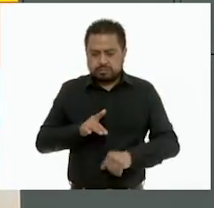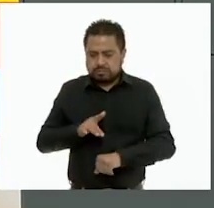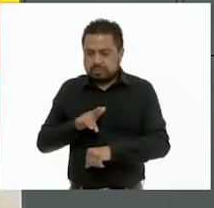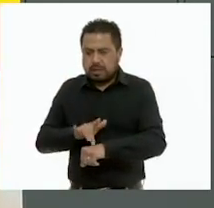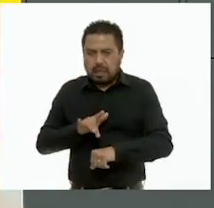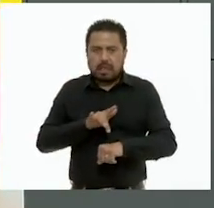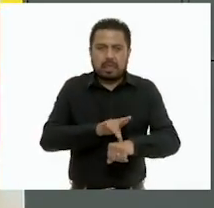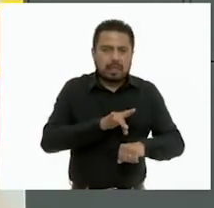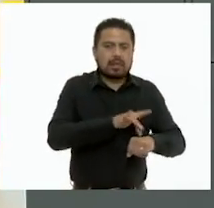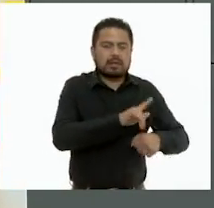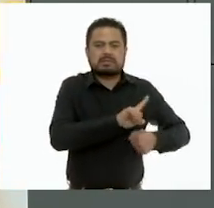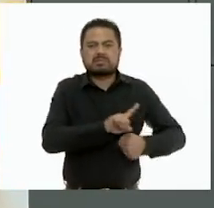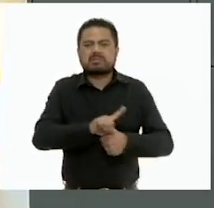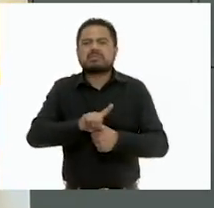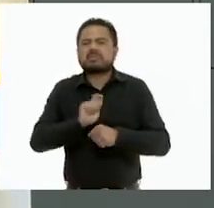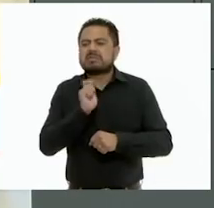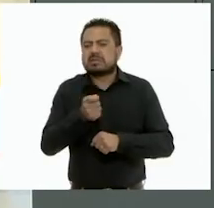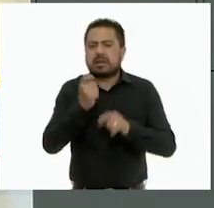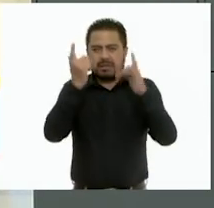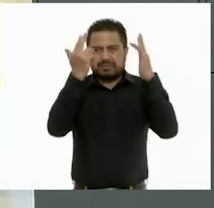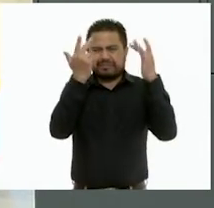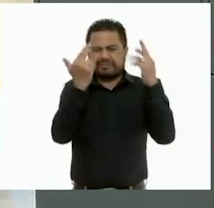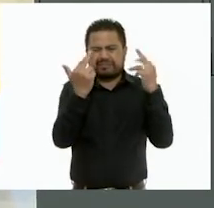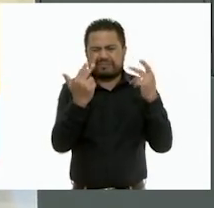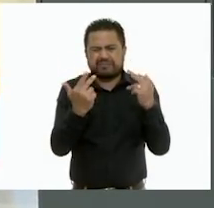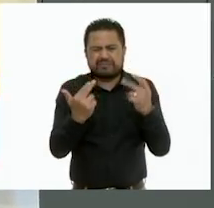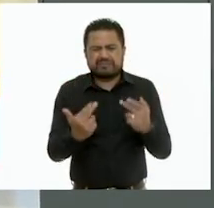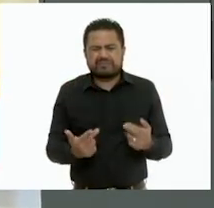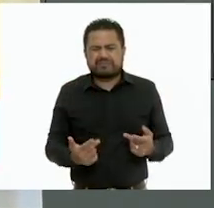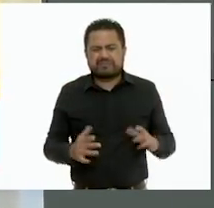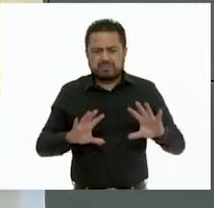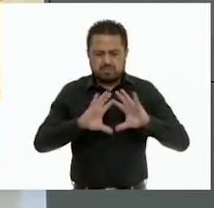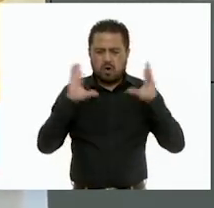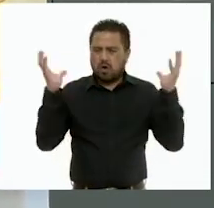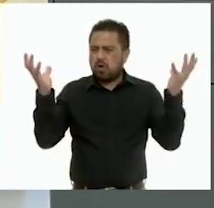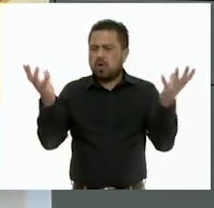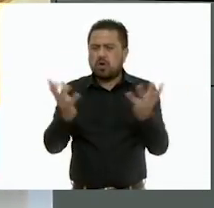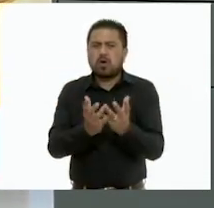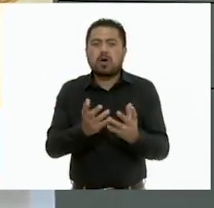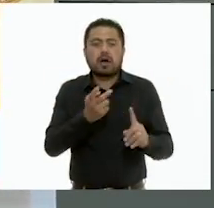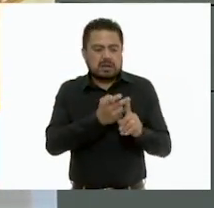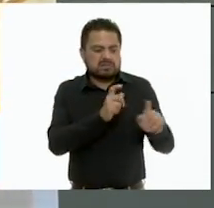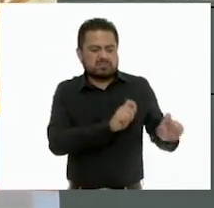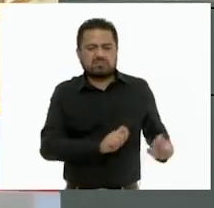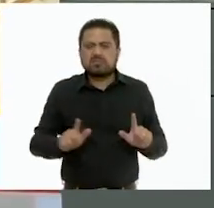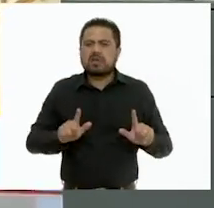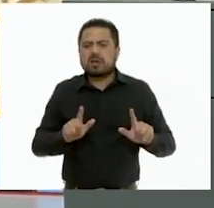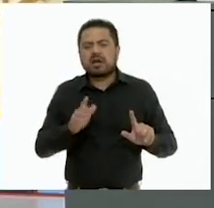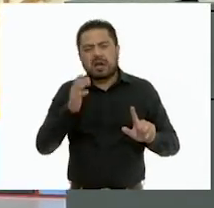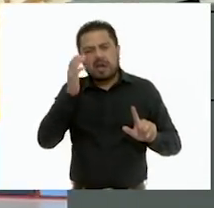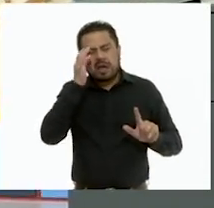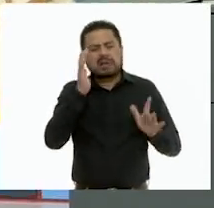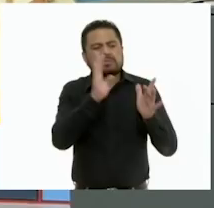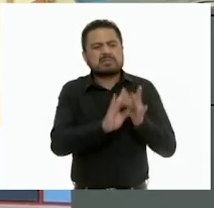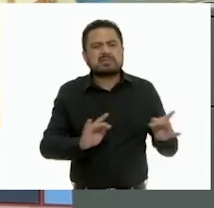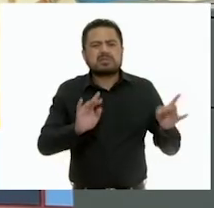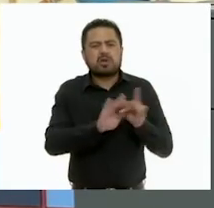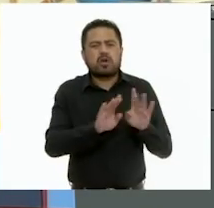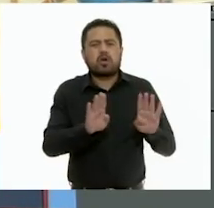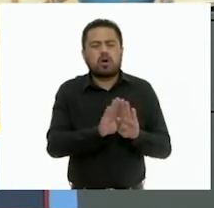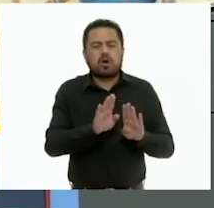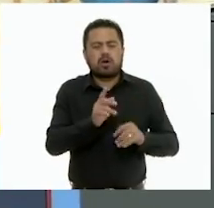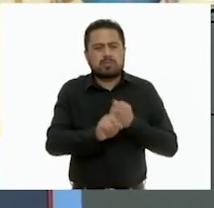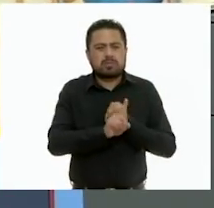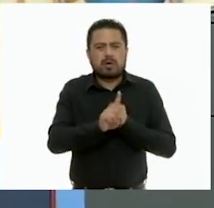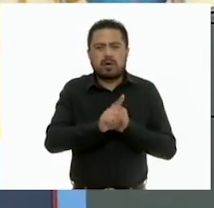diariamente. El deterioro ambiental. En esta clase conoceremos las causas y consecuencias de la contaminación en el aire, el